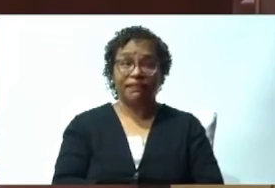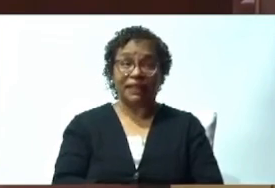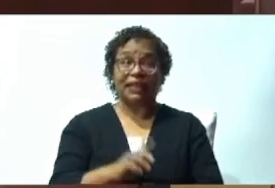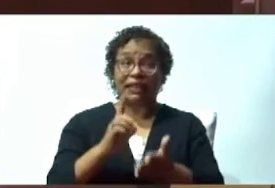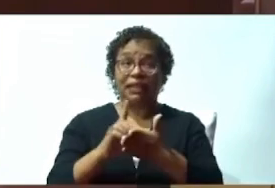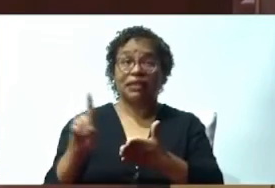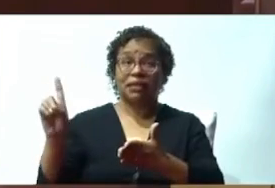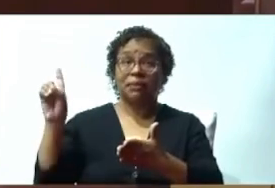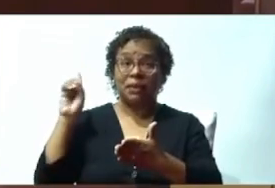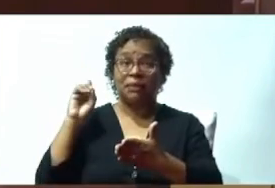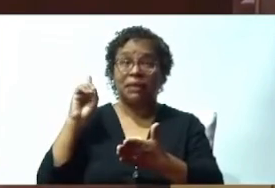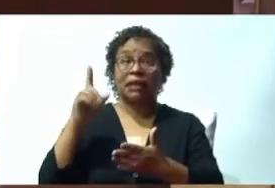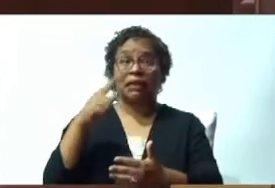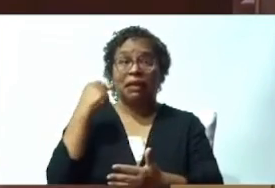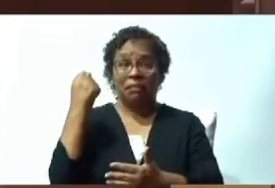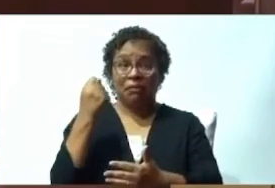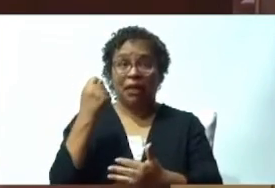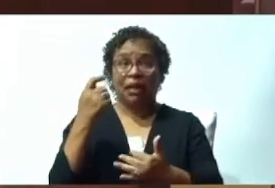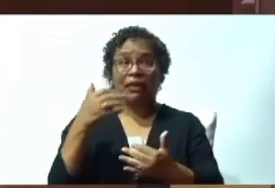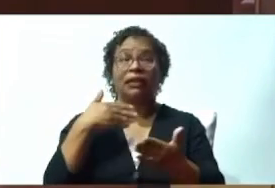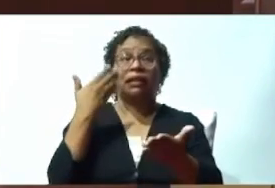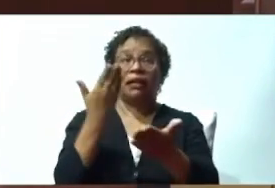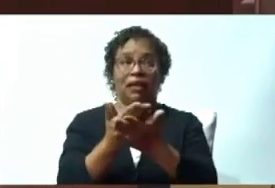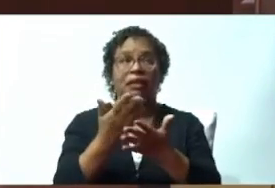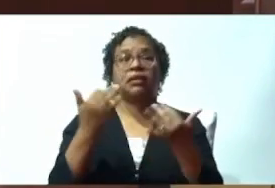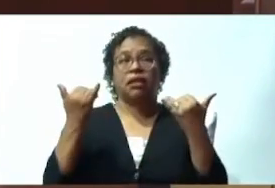hasta el día de hoy.